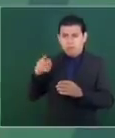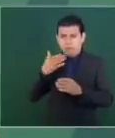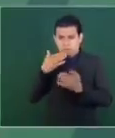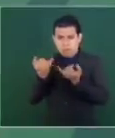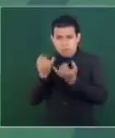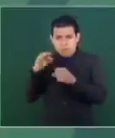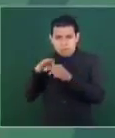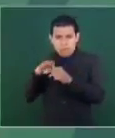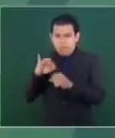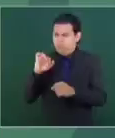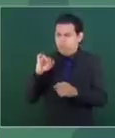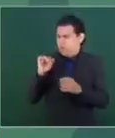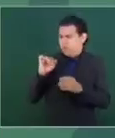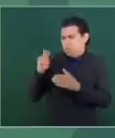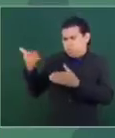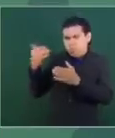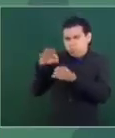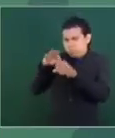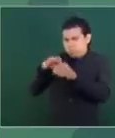también.